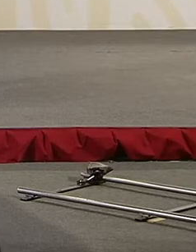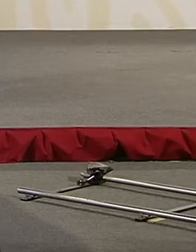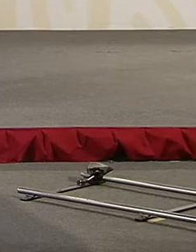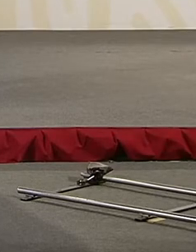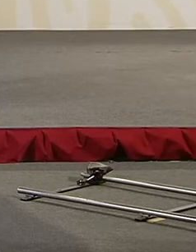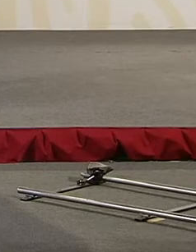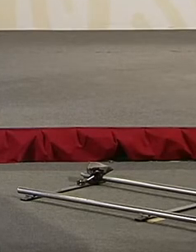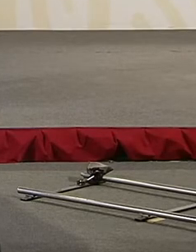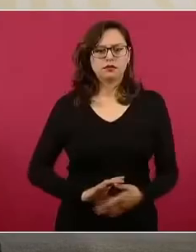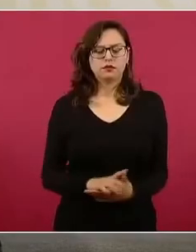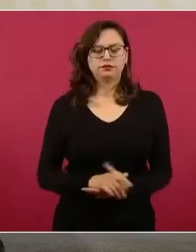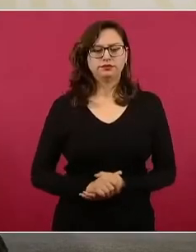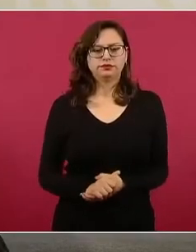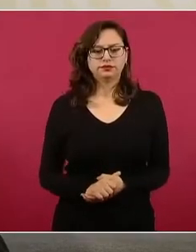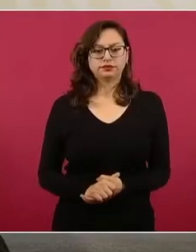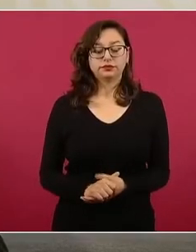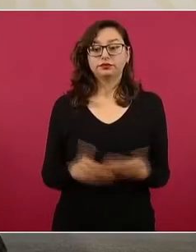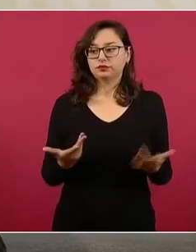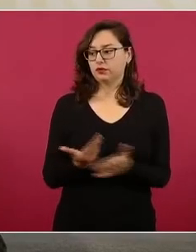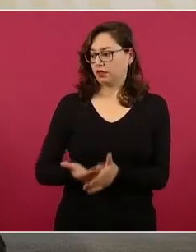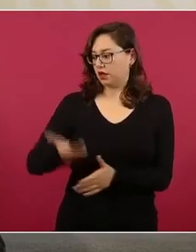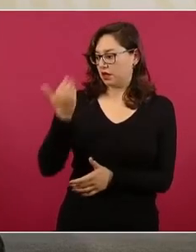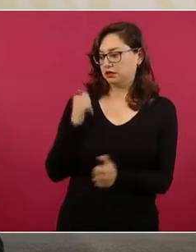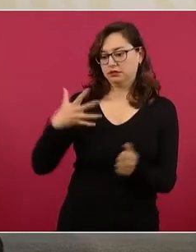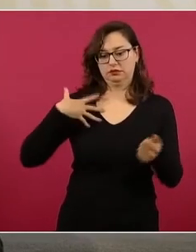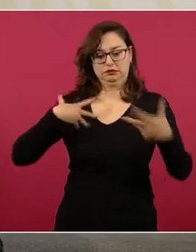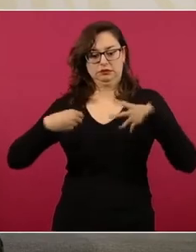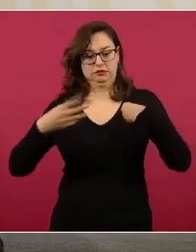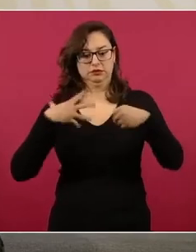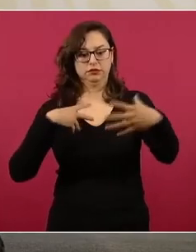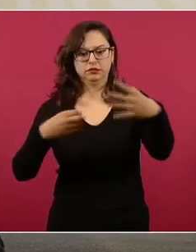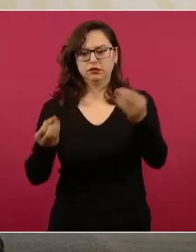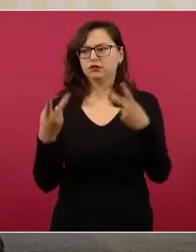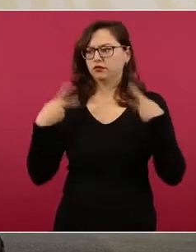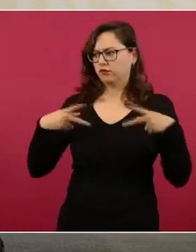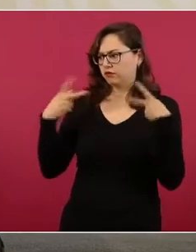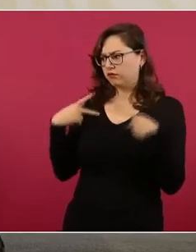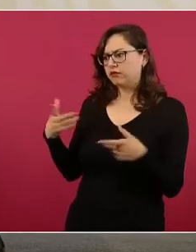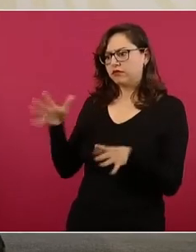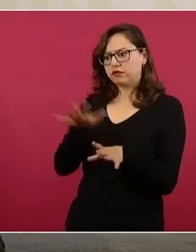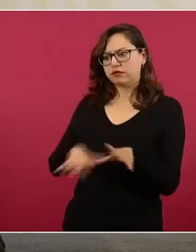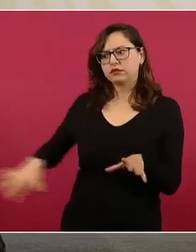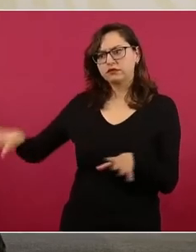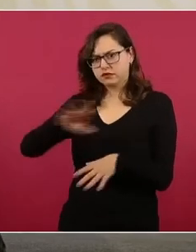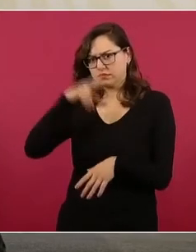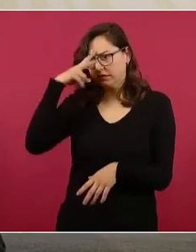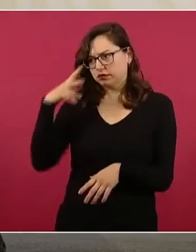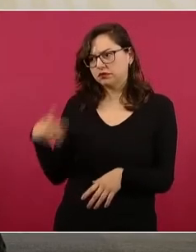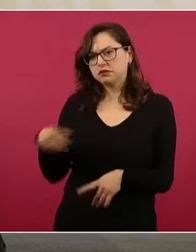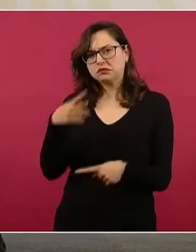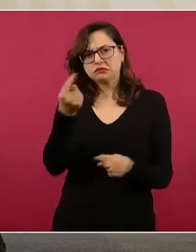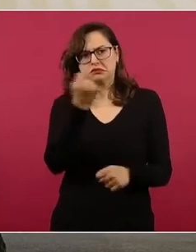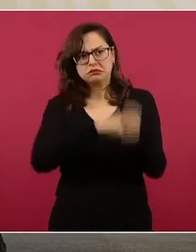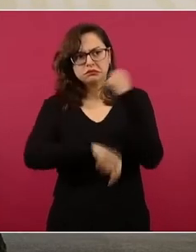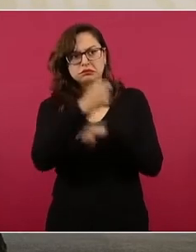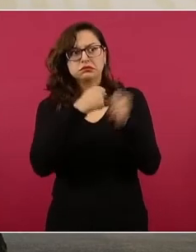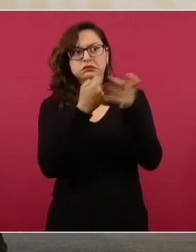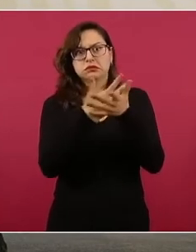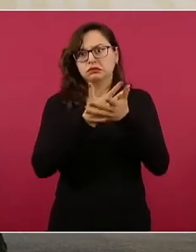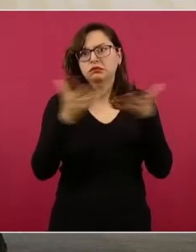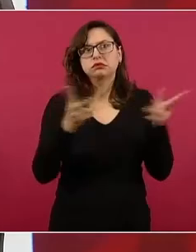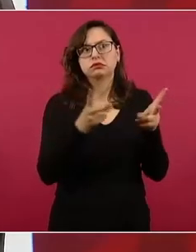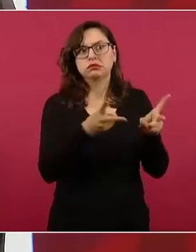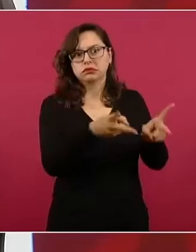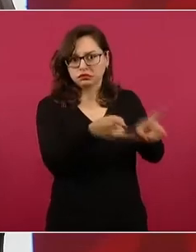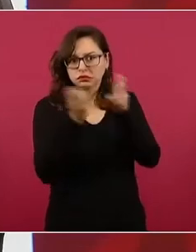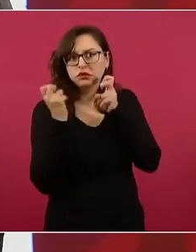nada, porque tenían en circunstancias